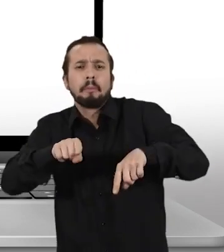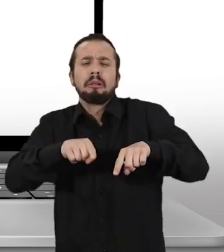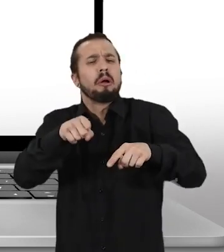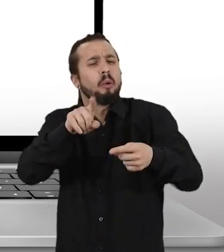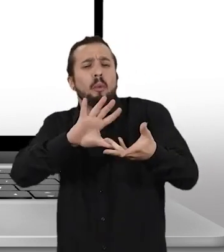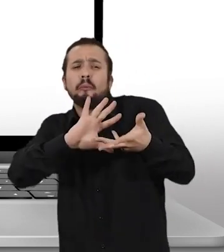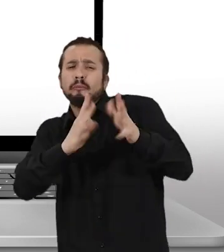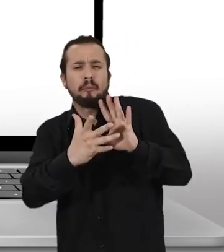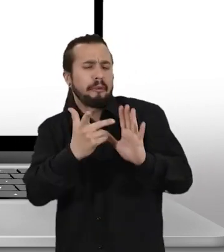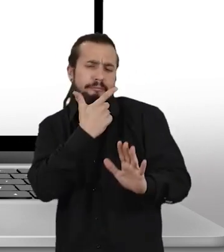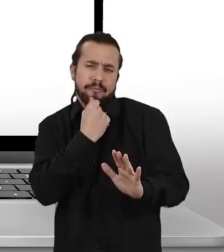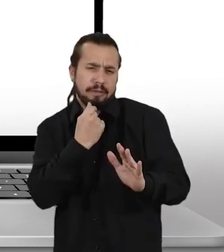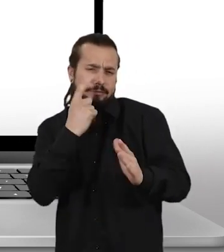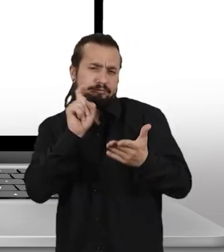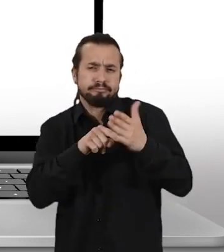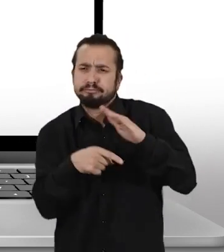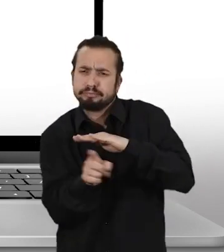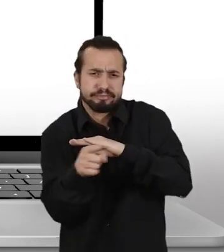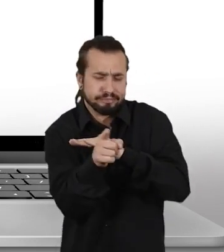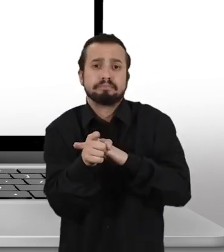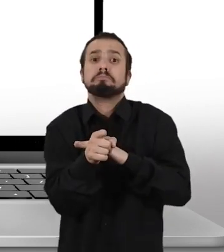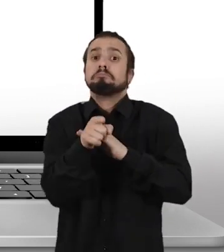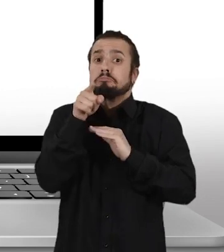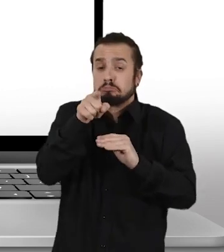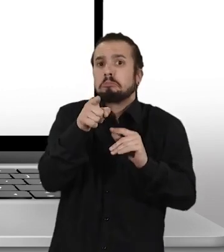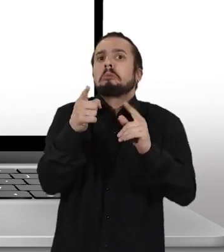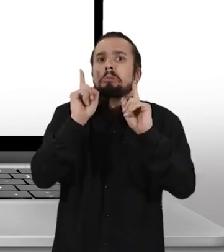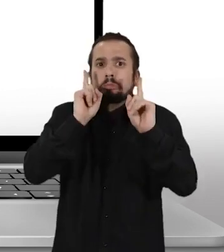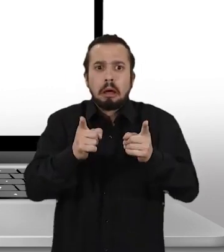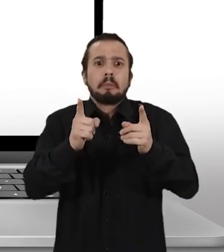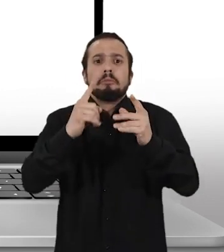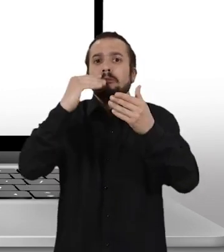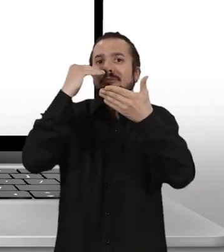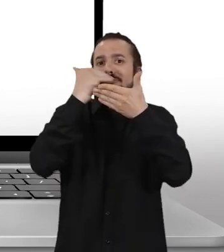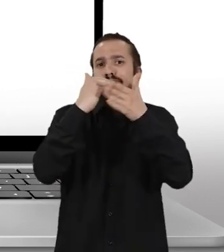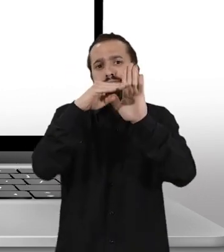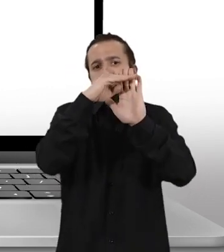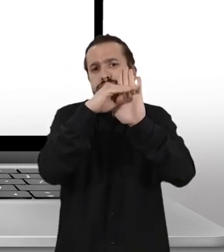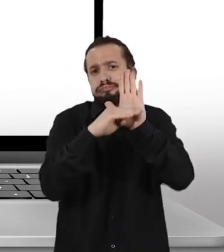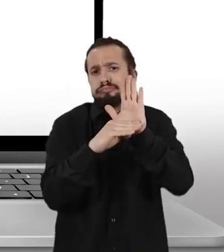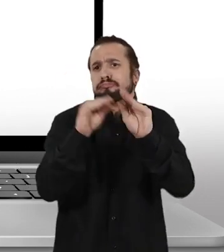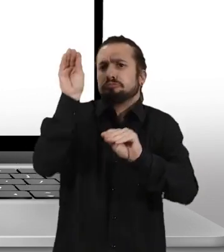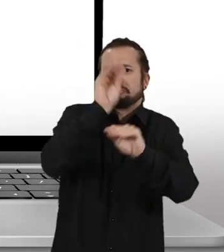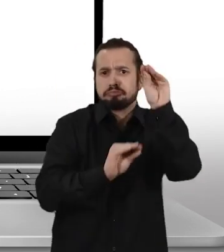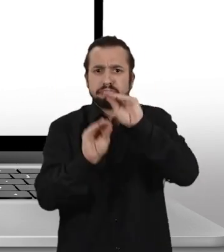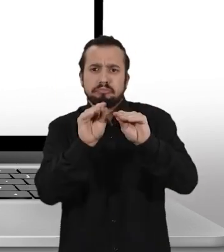gestiones y buscar trámites de forma ágil y personalizada de acuerdo a tus necesidades.